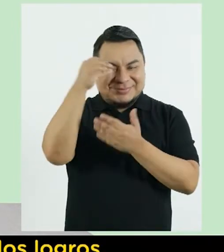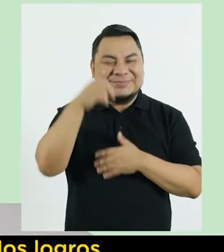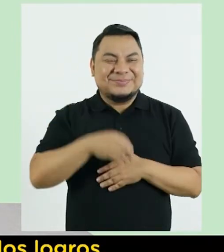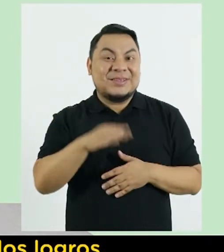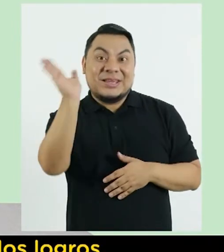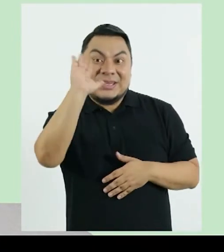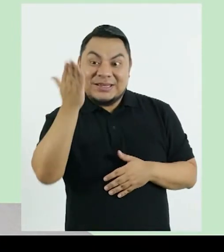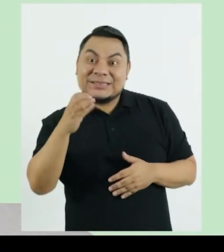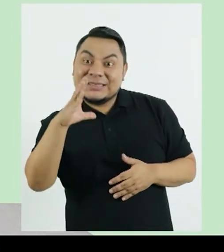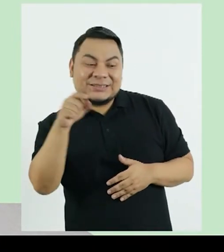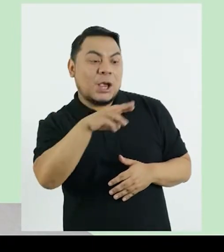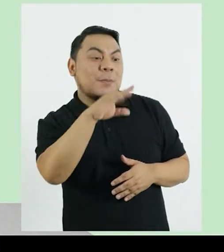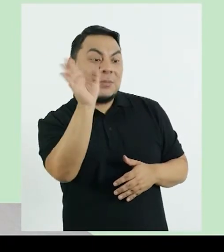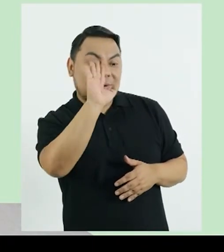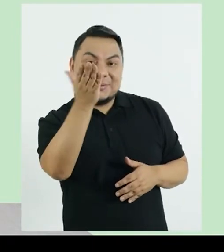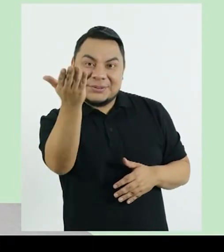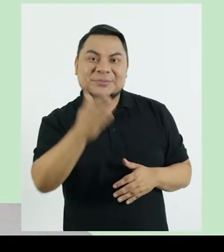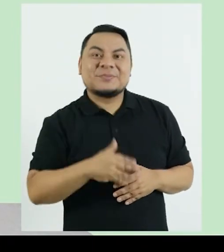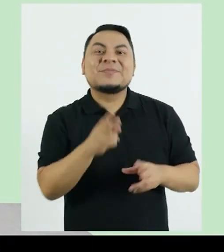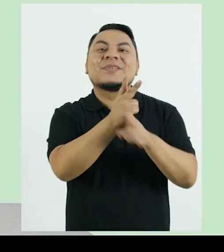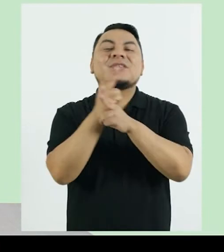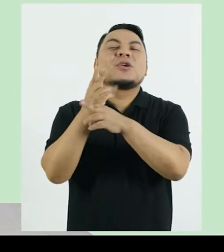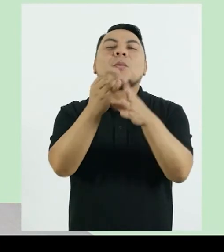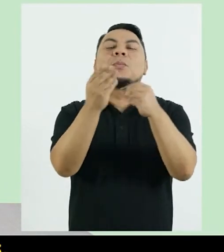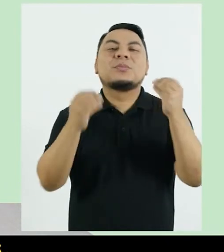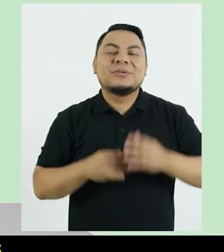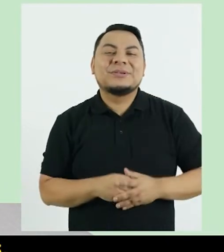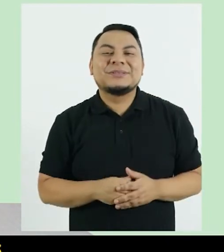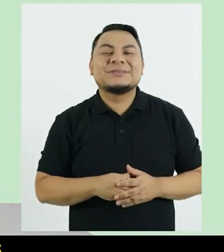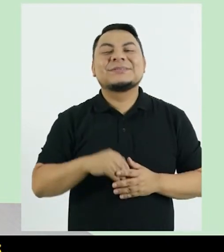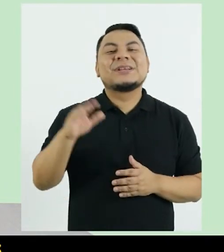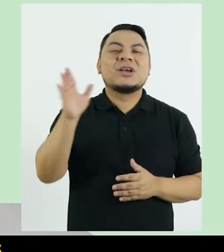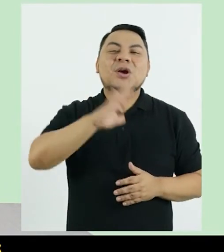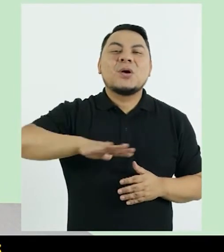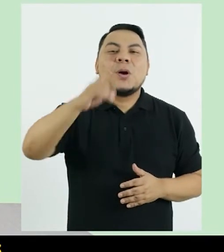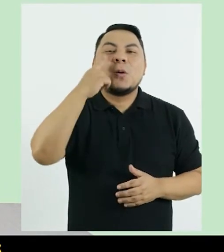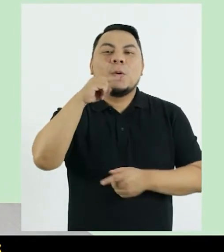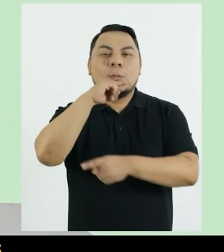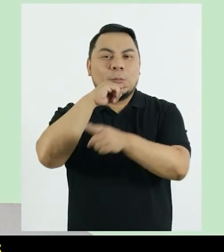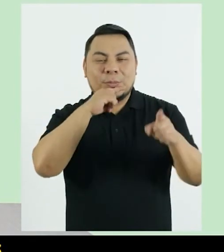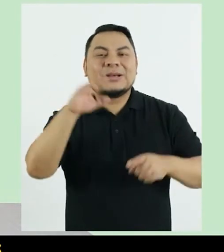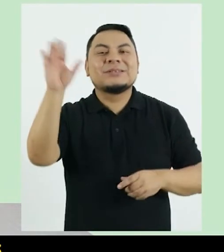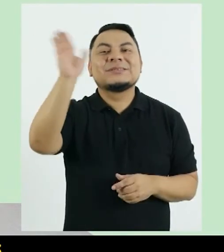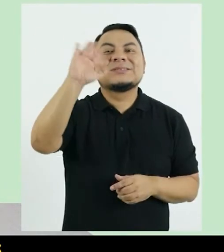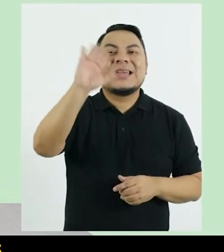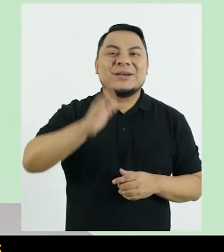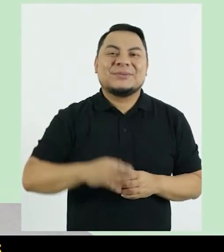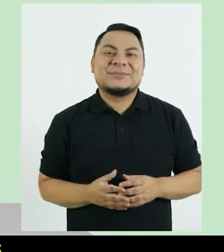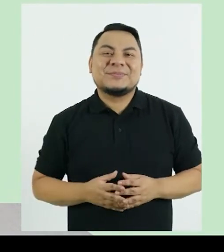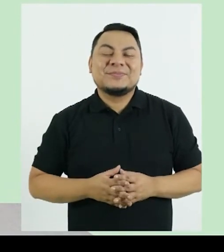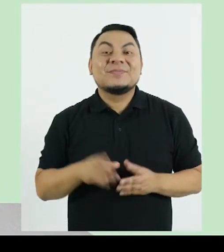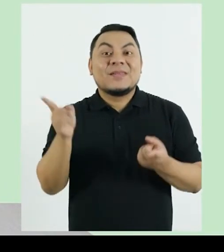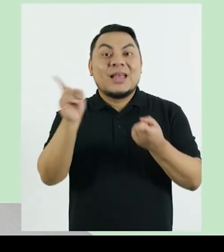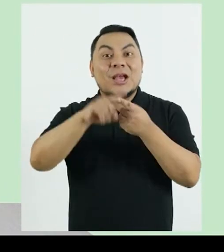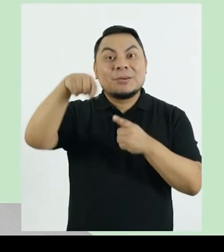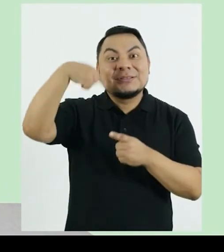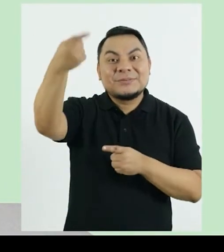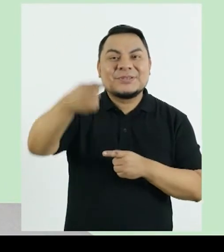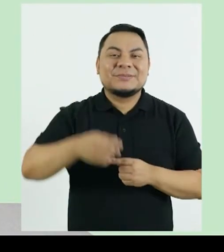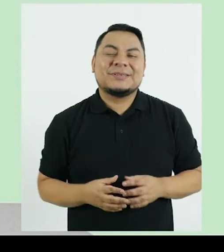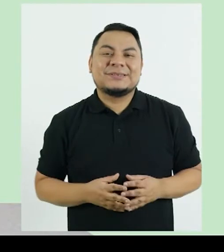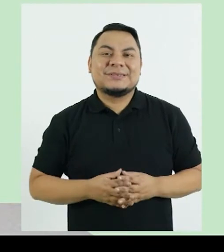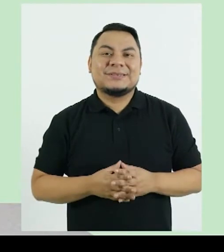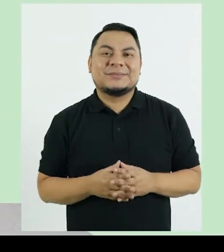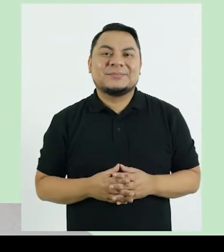pronto los logros Nos despedimos Ceci Memo Cuídense mucho Chicas y chicos Chao